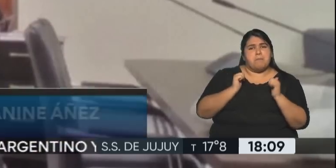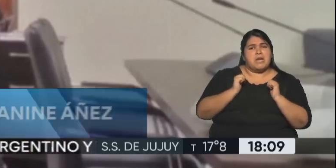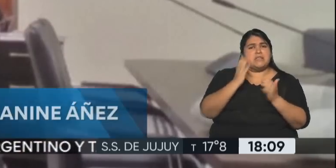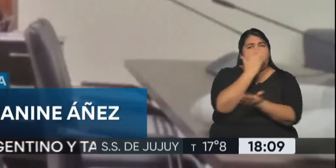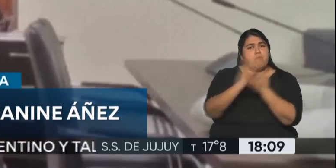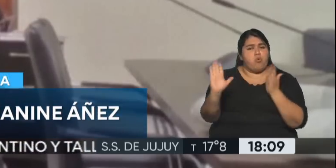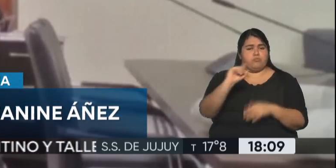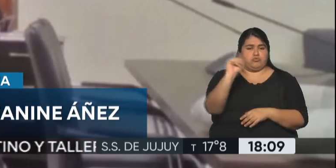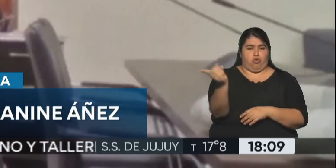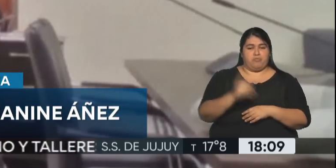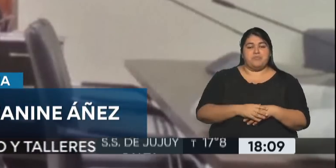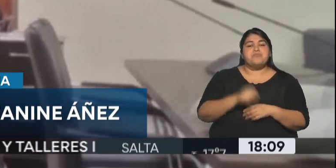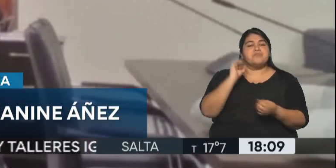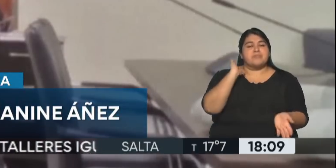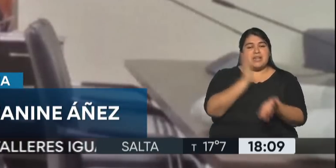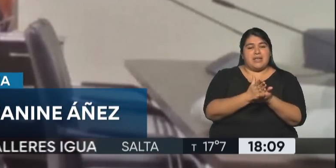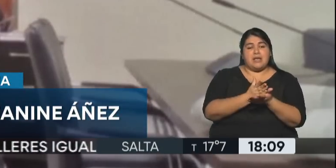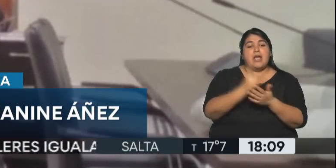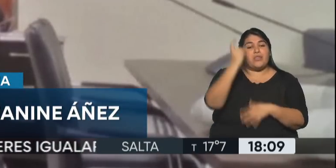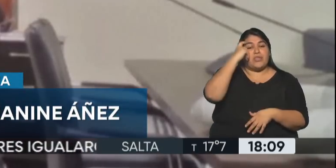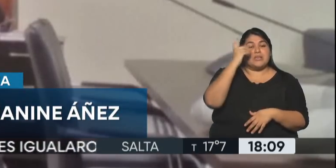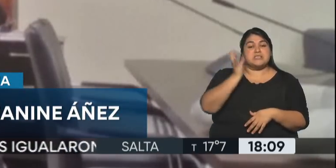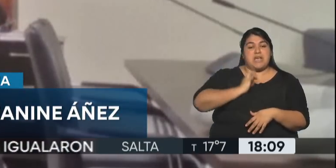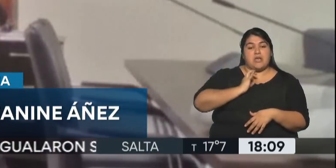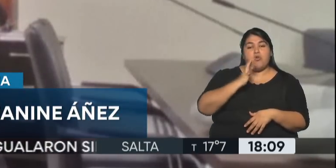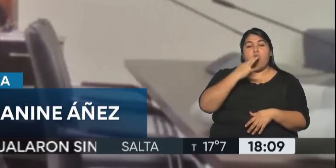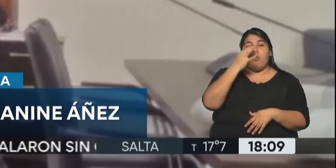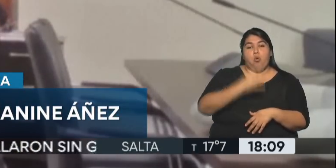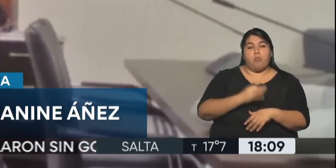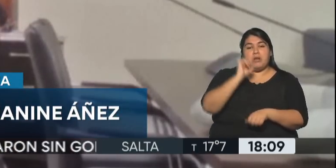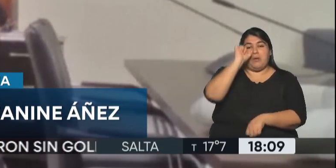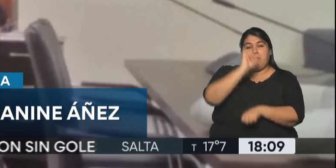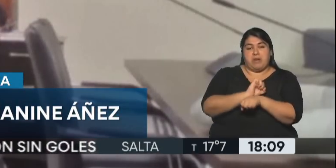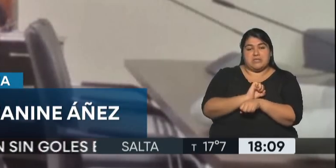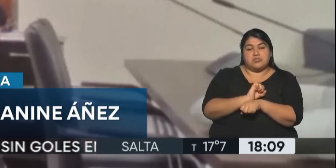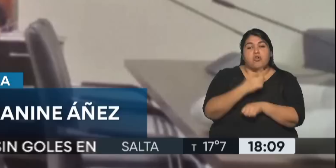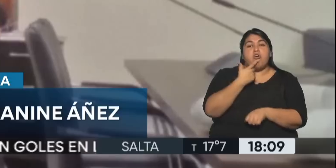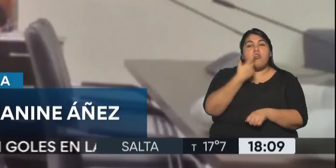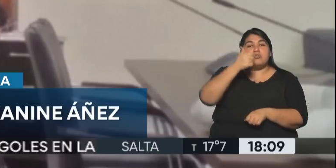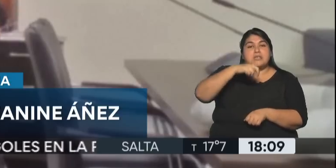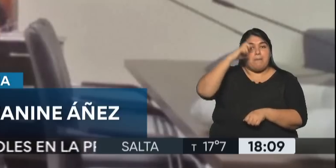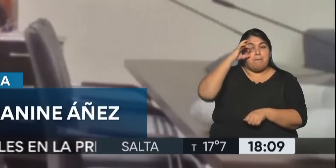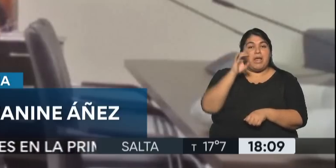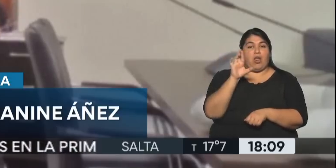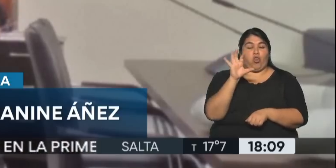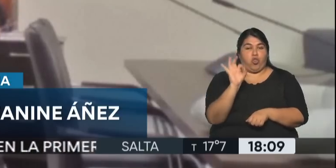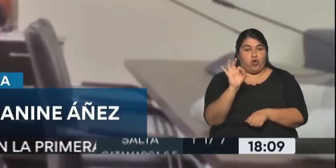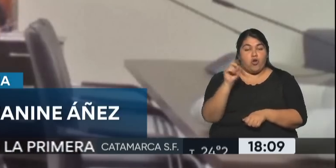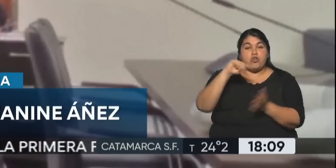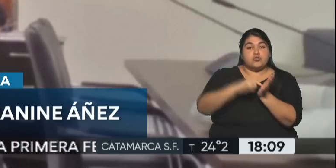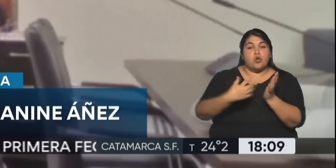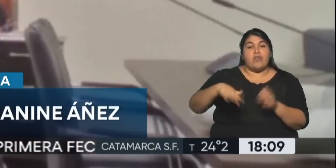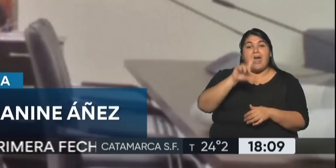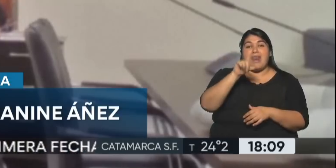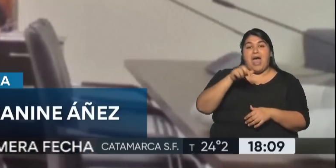Condenándolos a la pena privativa de libertad de 10 años a cumplir en el Centro Penitenciario de San Pedro de la Ciudad de La Paz y en el Centro de